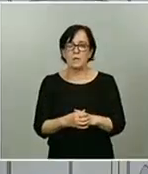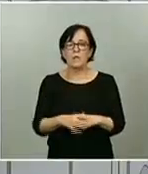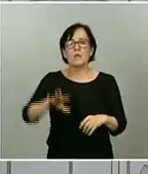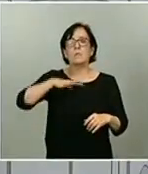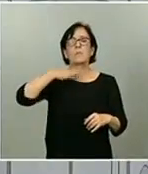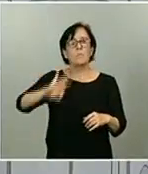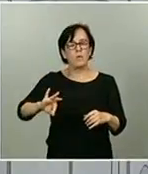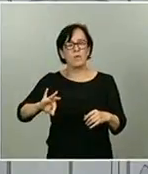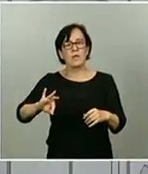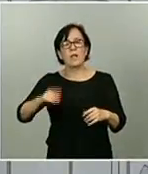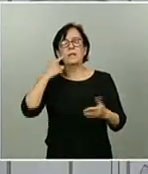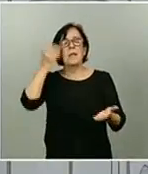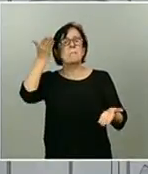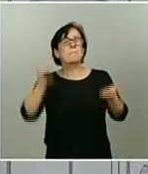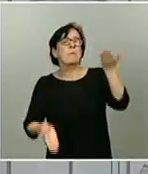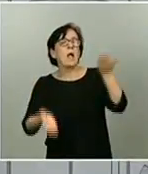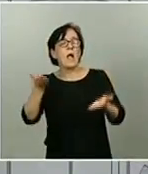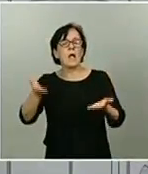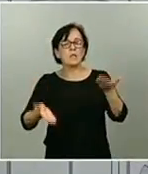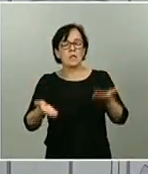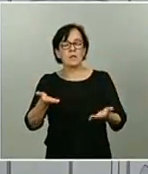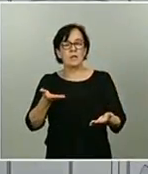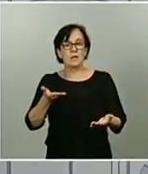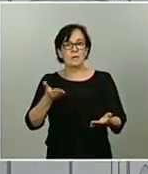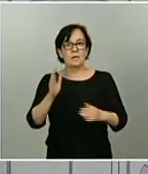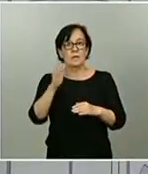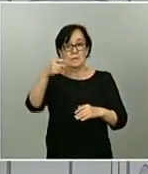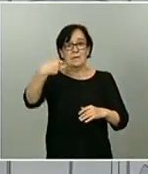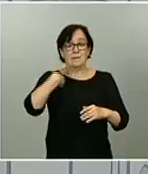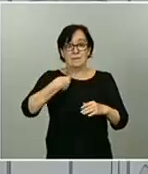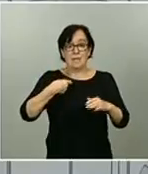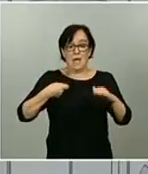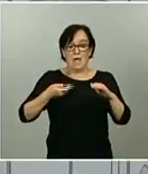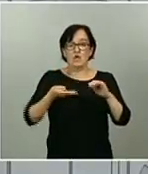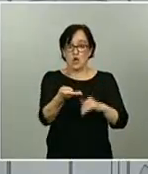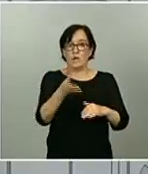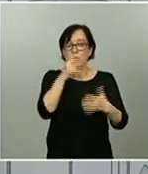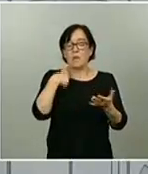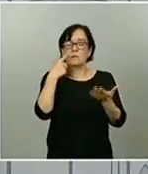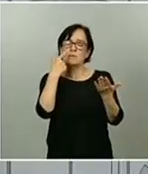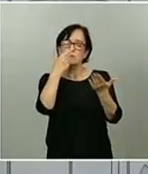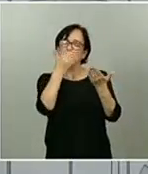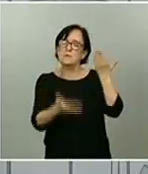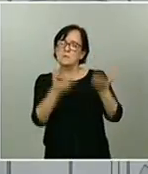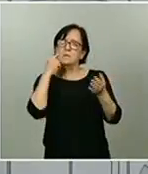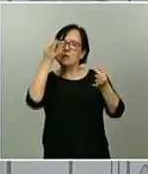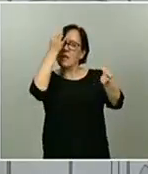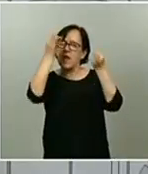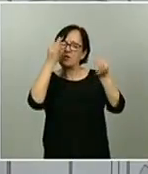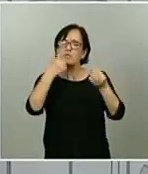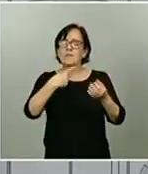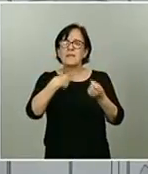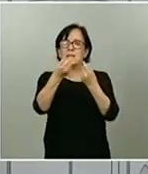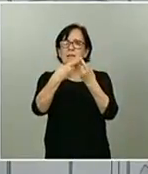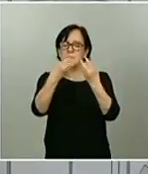Hay que valorar la solicitud, que es cierto que ha llegado ya, y tenemos que ver cómo son los datos y qué indican. Si la